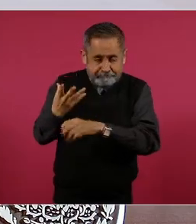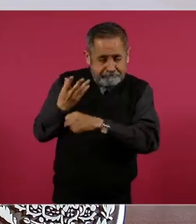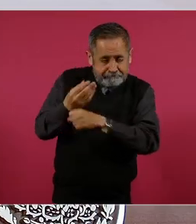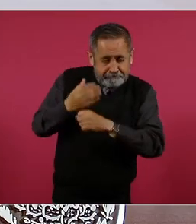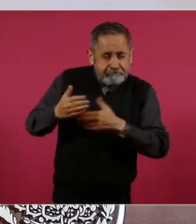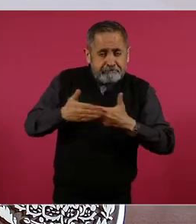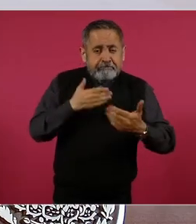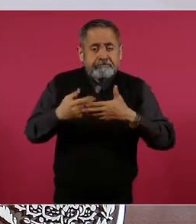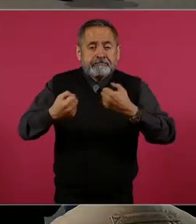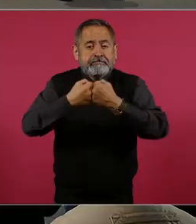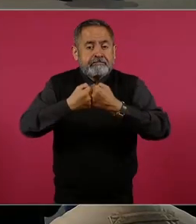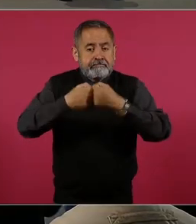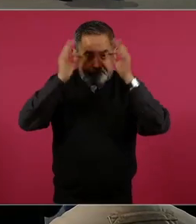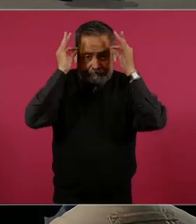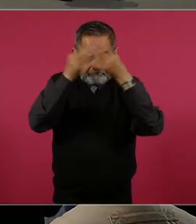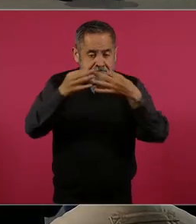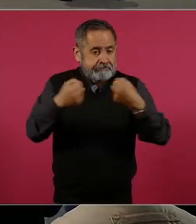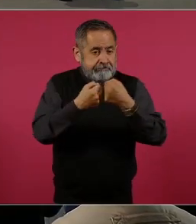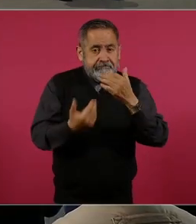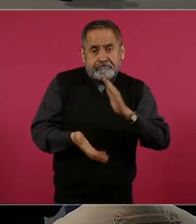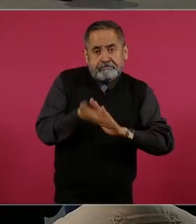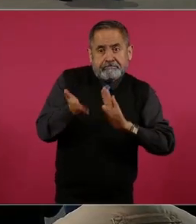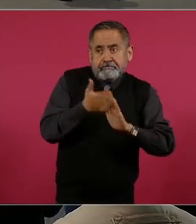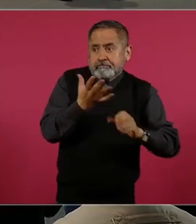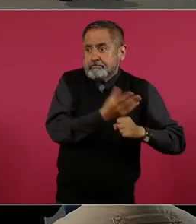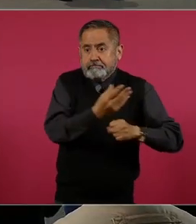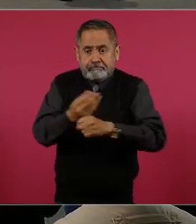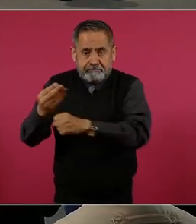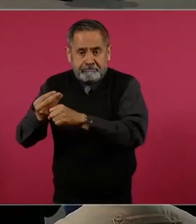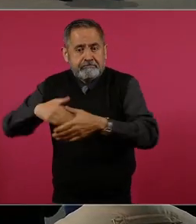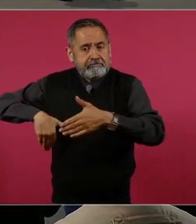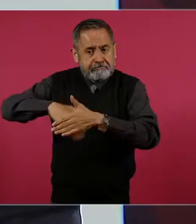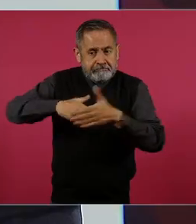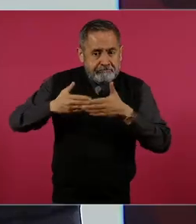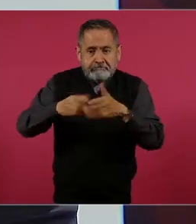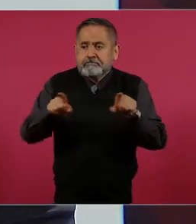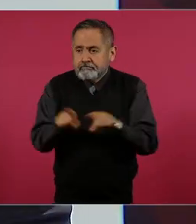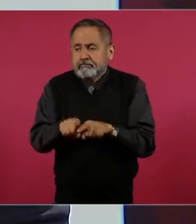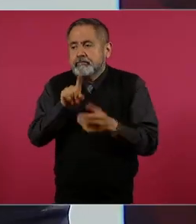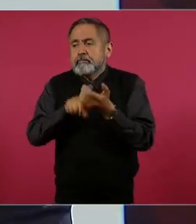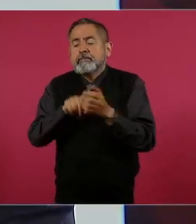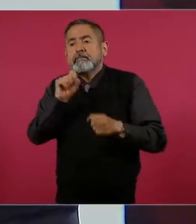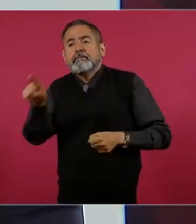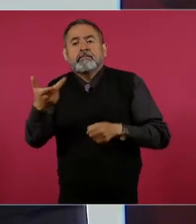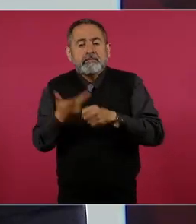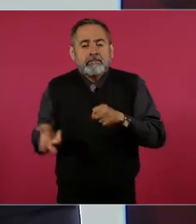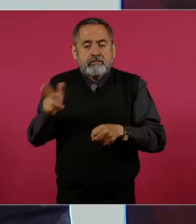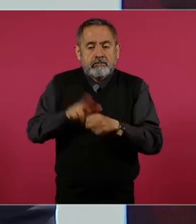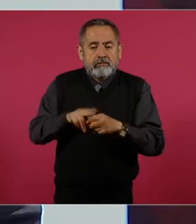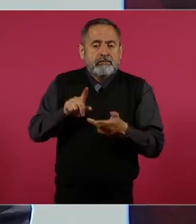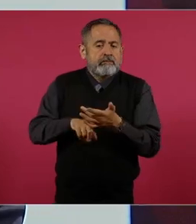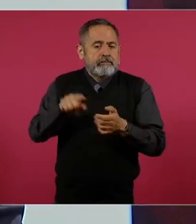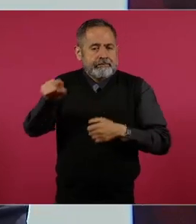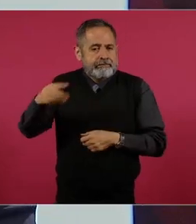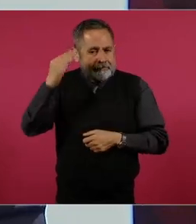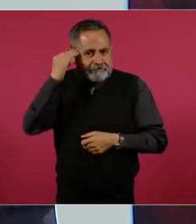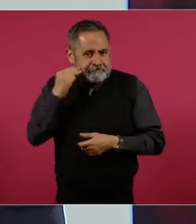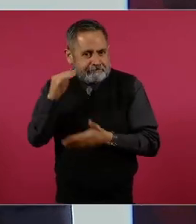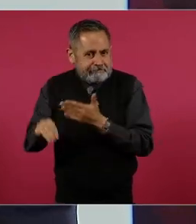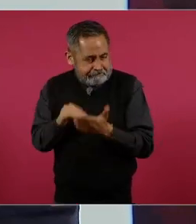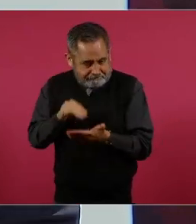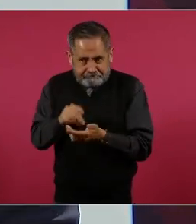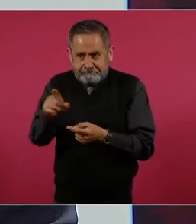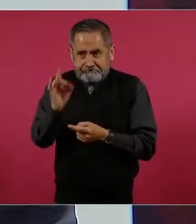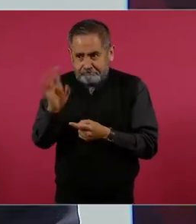aduanas de la frontera norte y de los puertos. También los nuevos hospitales, por poner ejemplos, el Orán en Mérida, Yucatán,